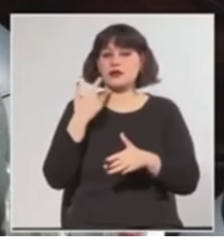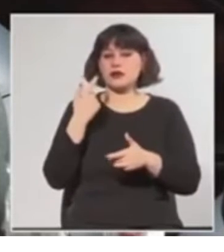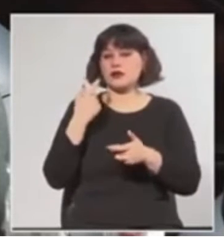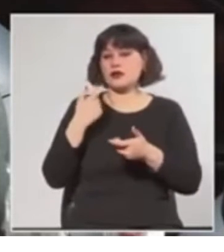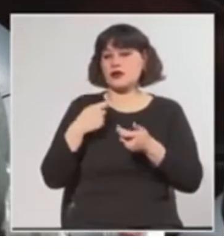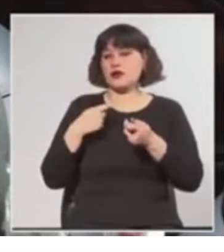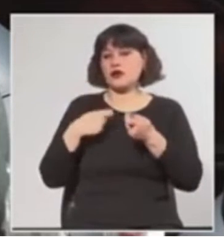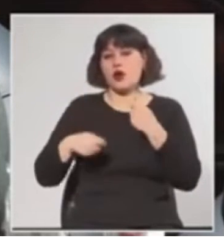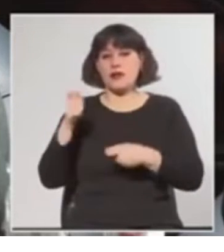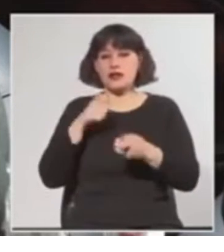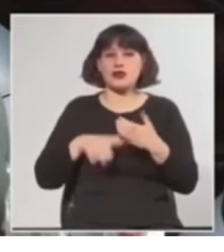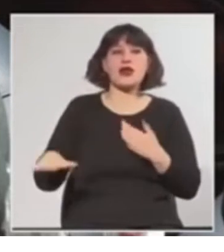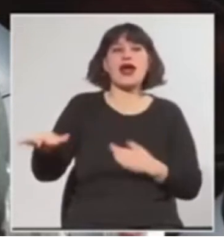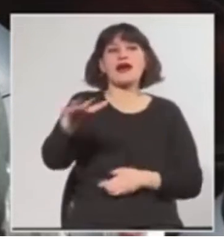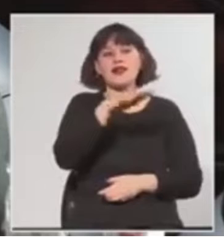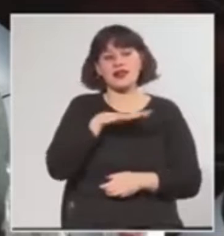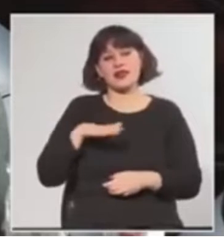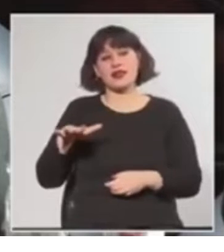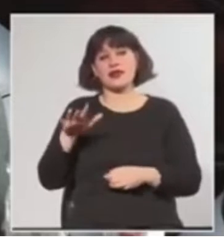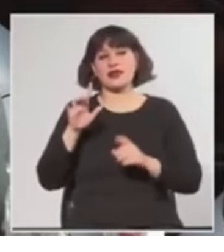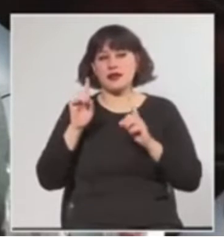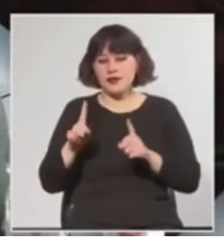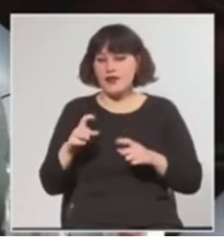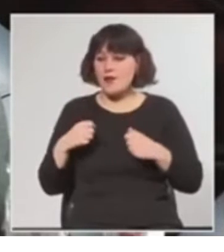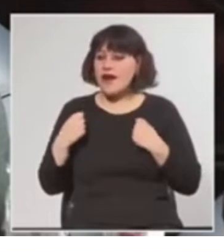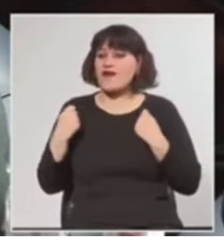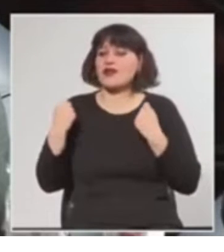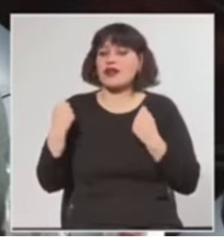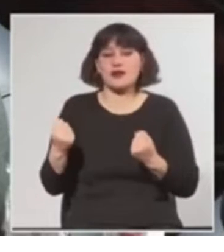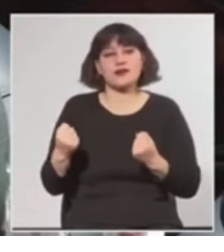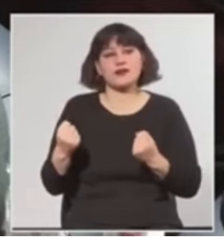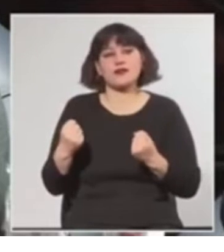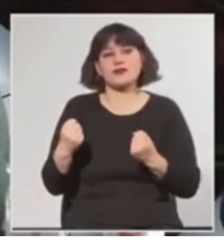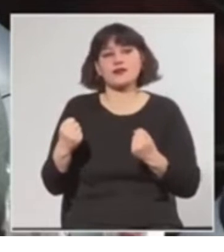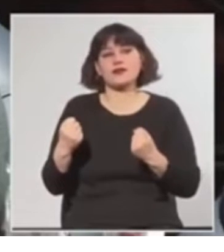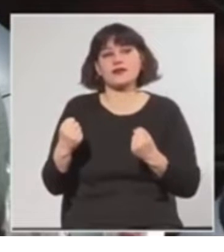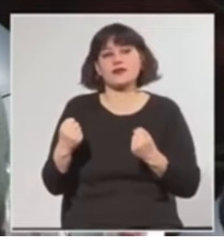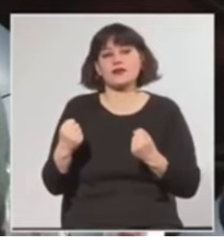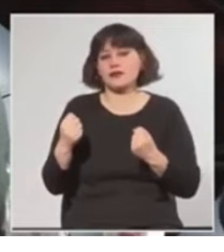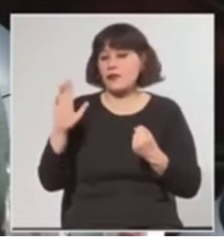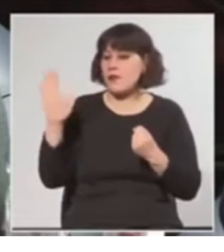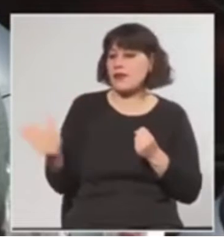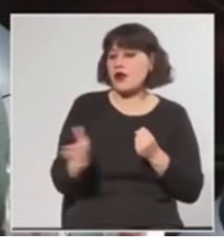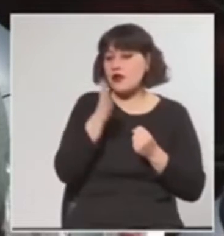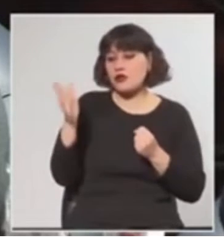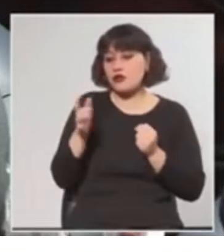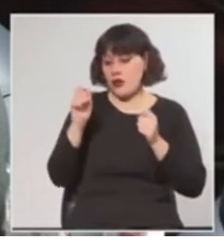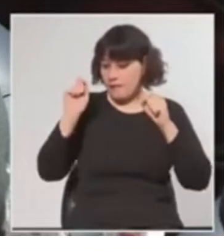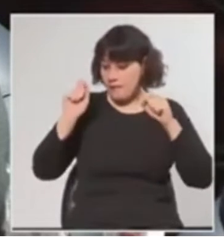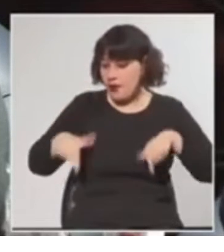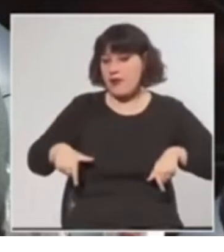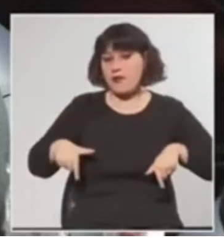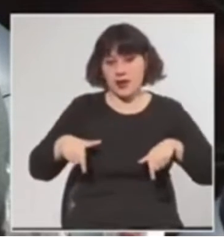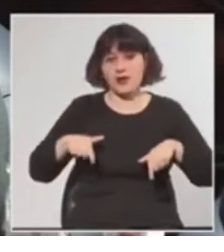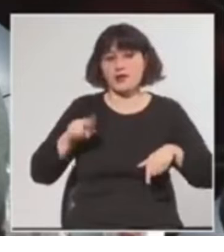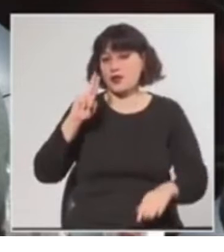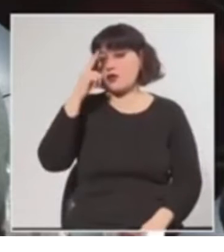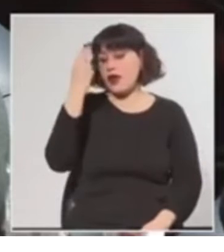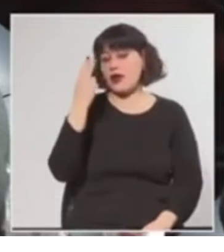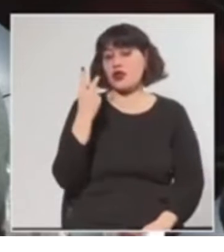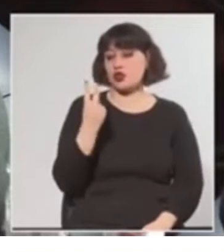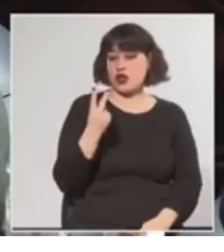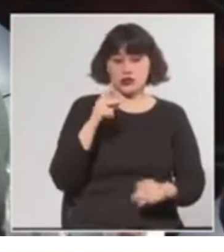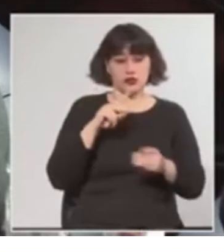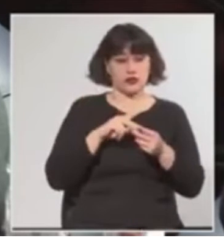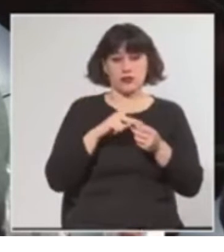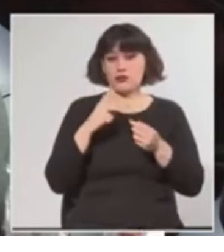superficie y el fortalecimiento de la producción nacional. Esos dos proyectos que son